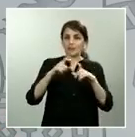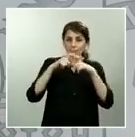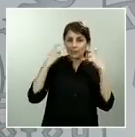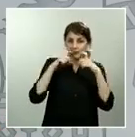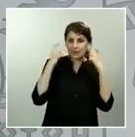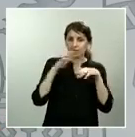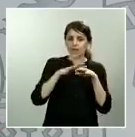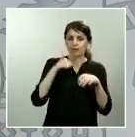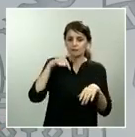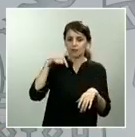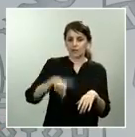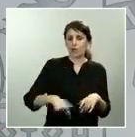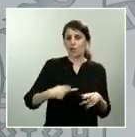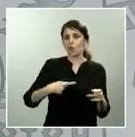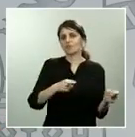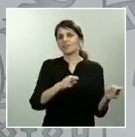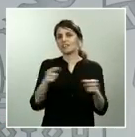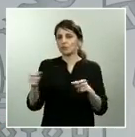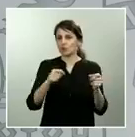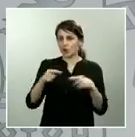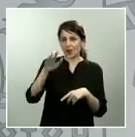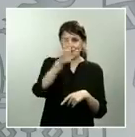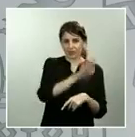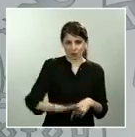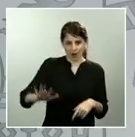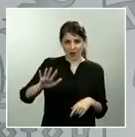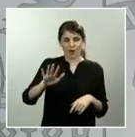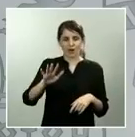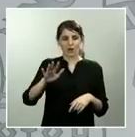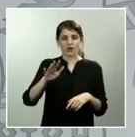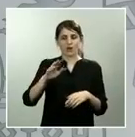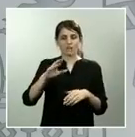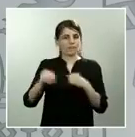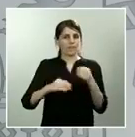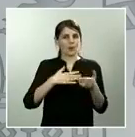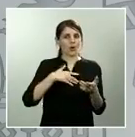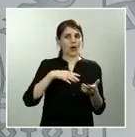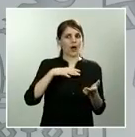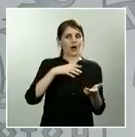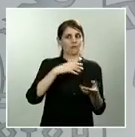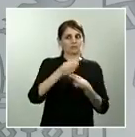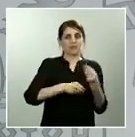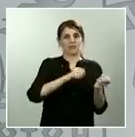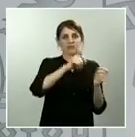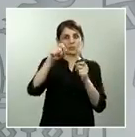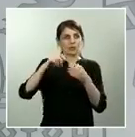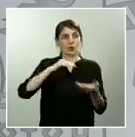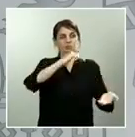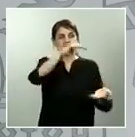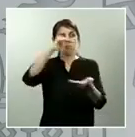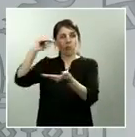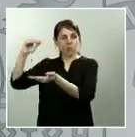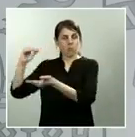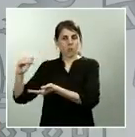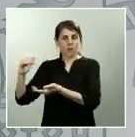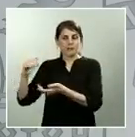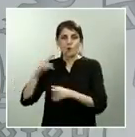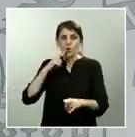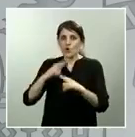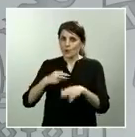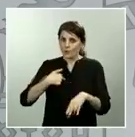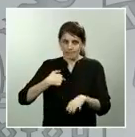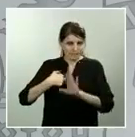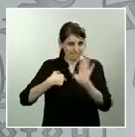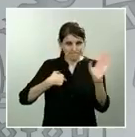el conjunto de España yo desconozco particularmente el nombre del distribuidor y por tanto creo que esa pregunta había quedado contestada